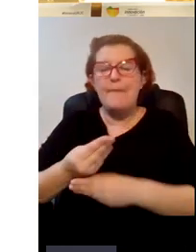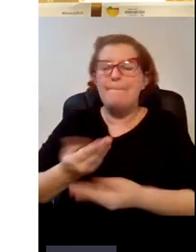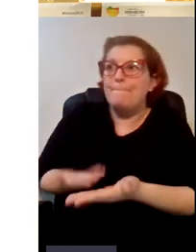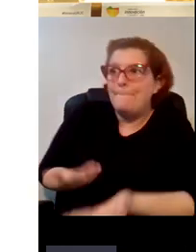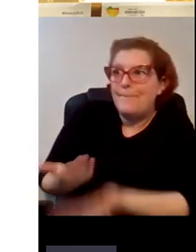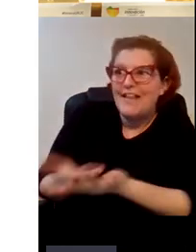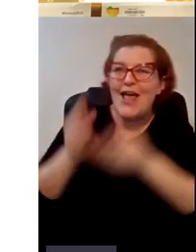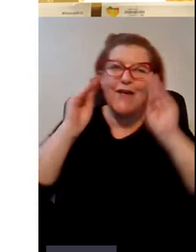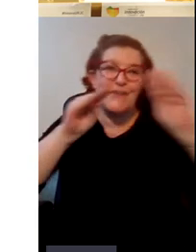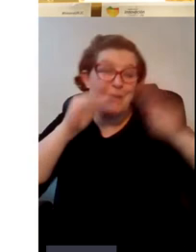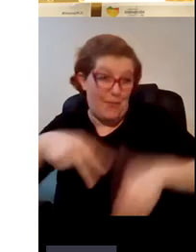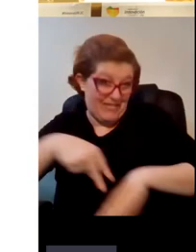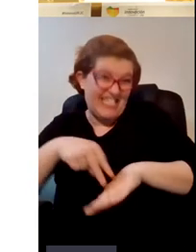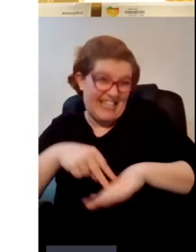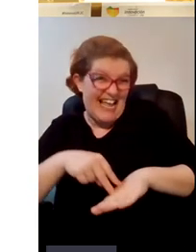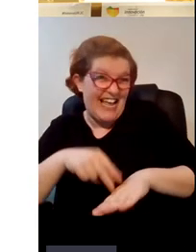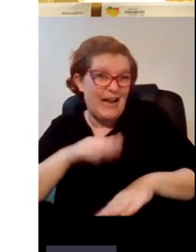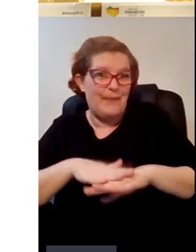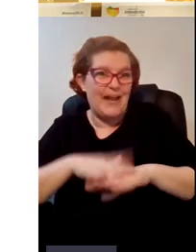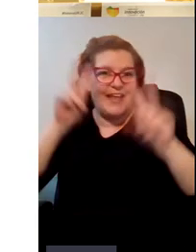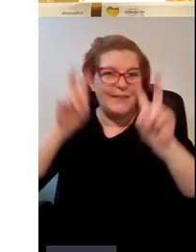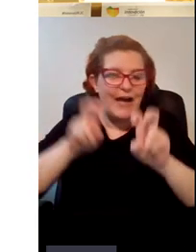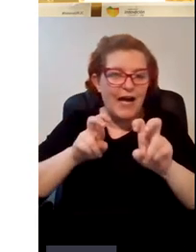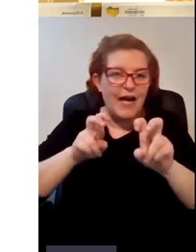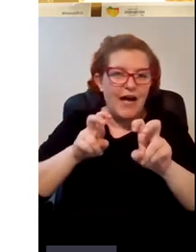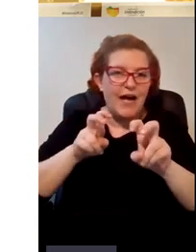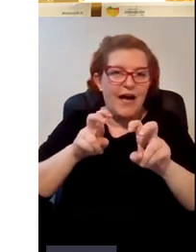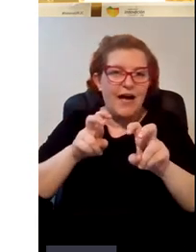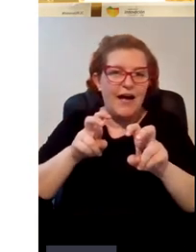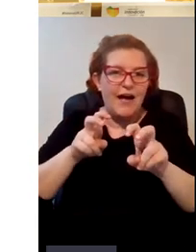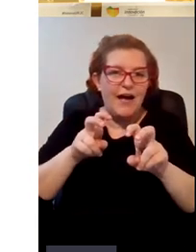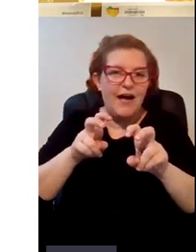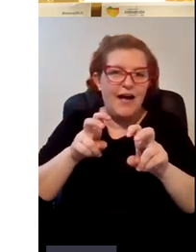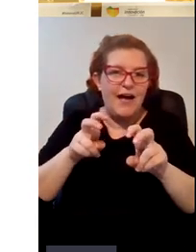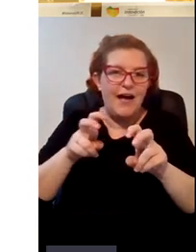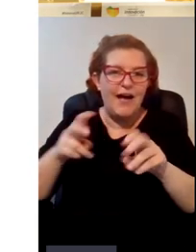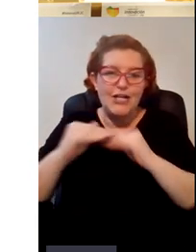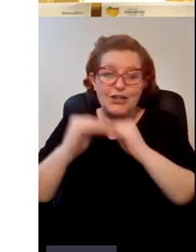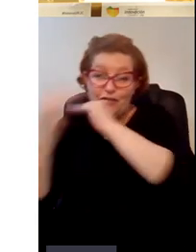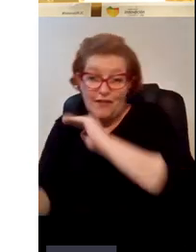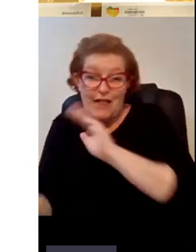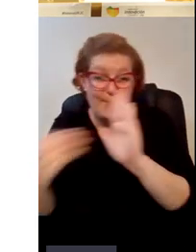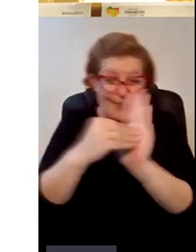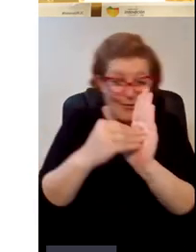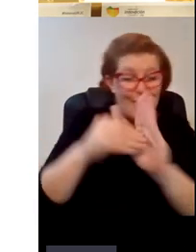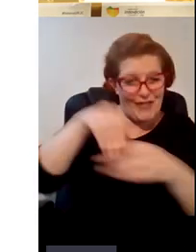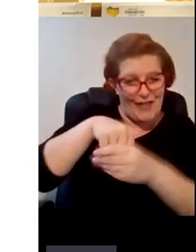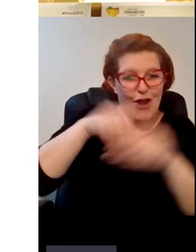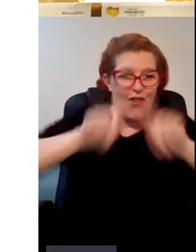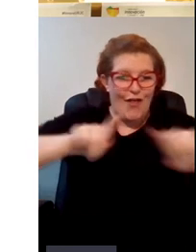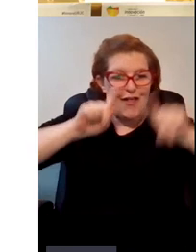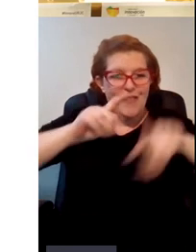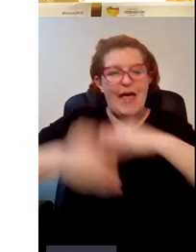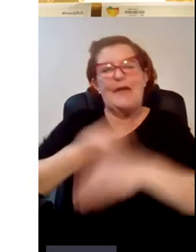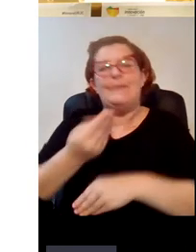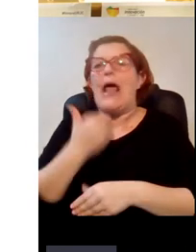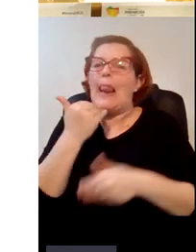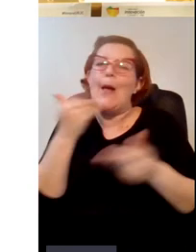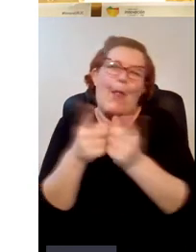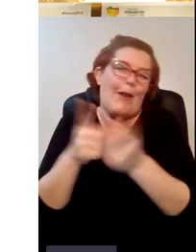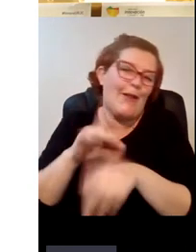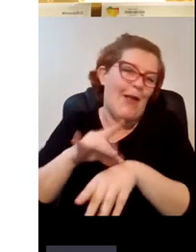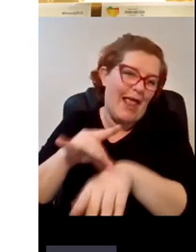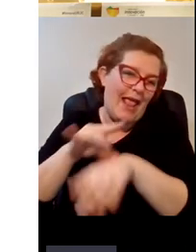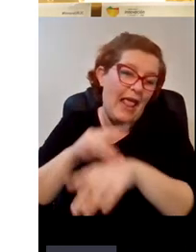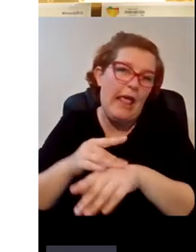presencial con esto de la introducción de la sostenibilidad en la docencia hicimos una especie de breve guía bueno, ahí